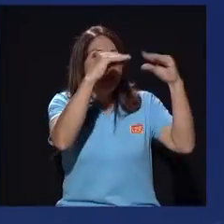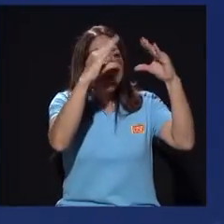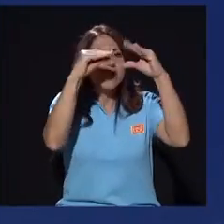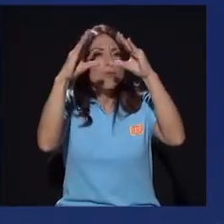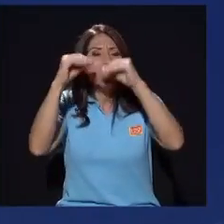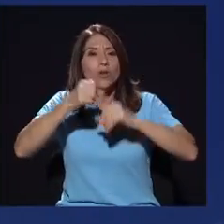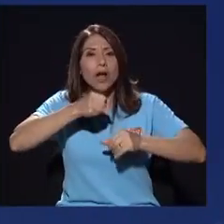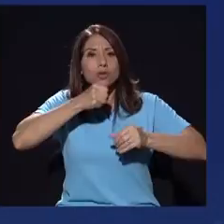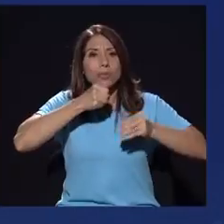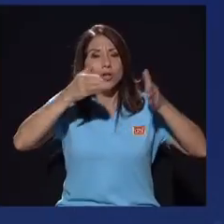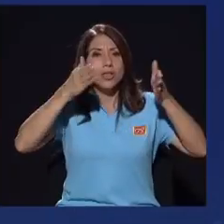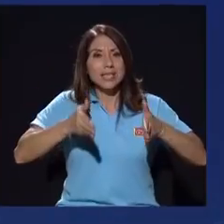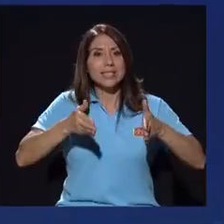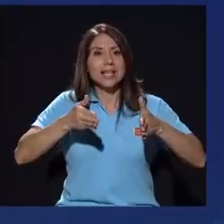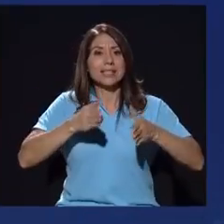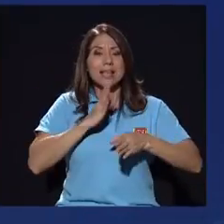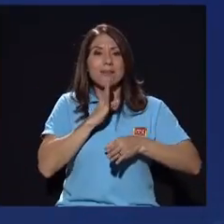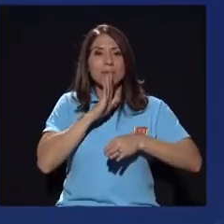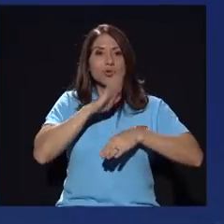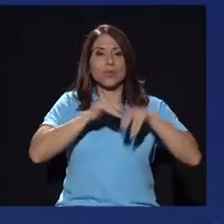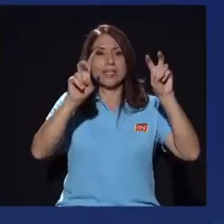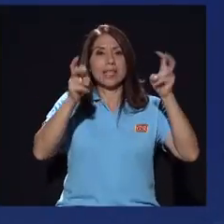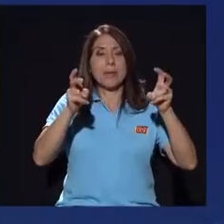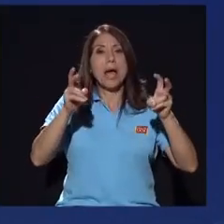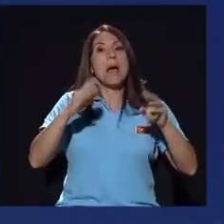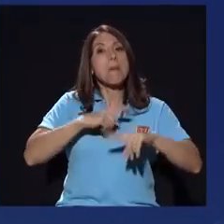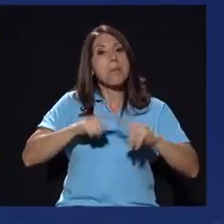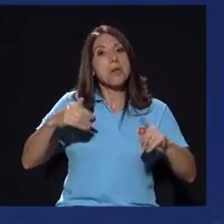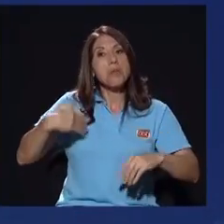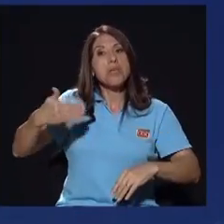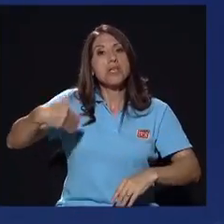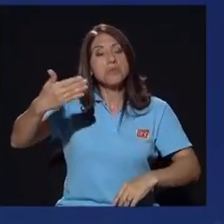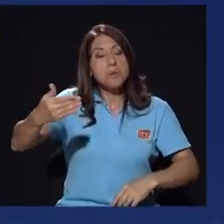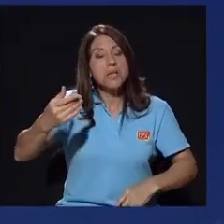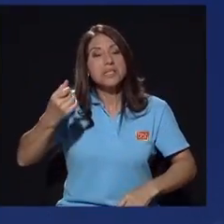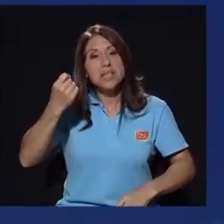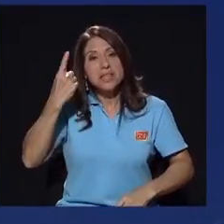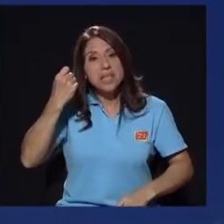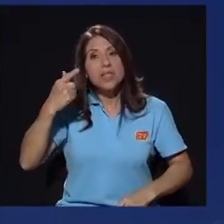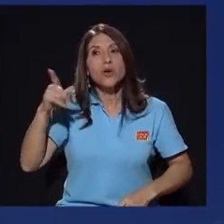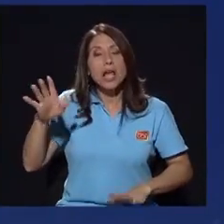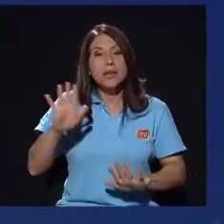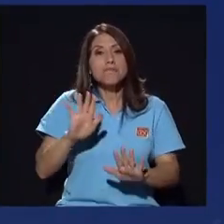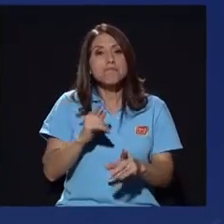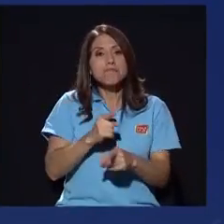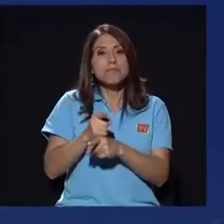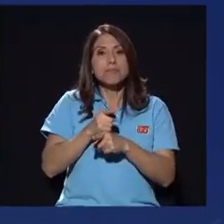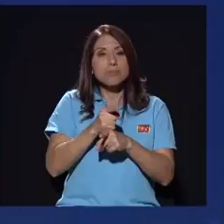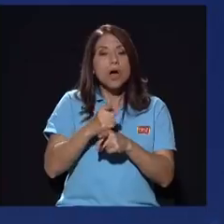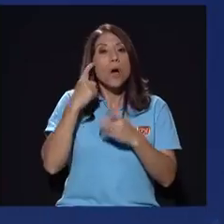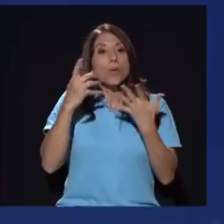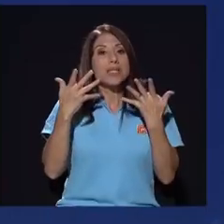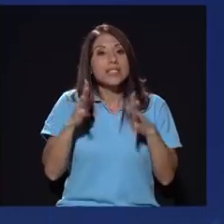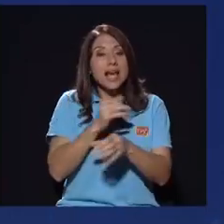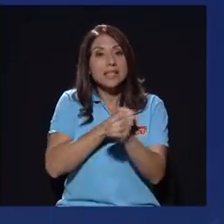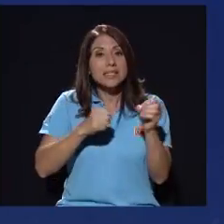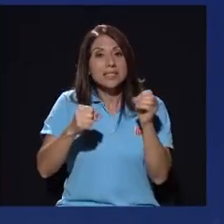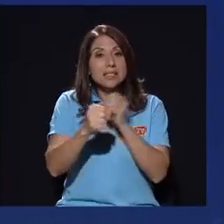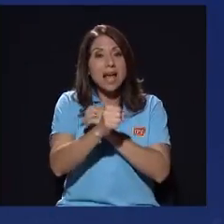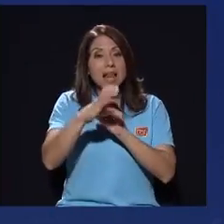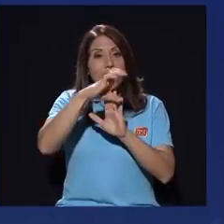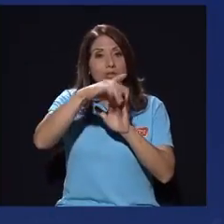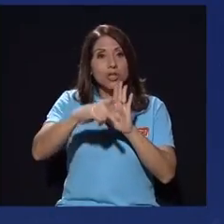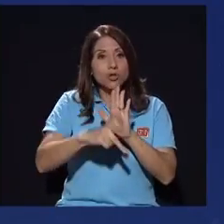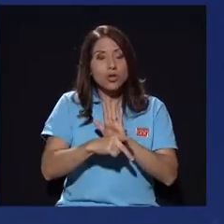va a hacer entiendo que posteriormente se retractó se desdijo porque ya incluso hay un antecedente de la sala constitucional